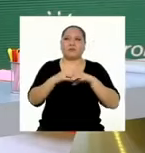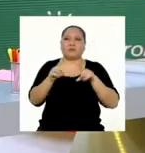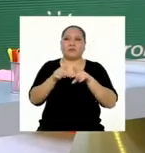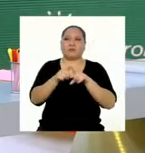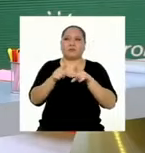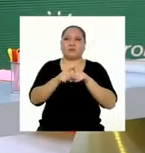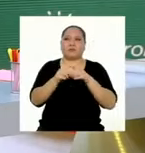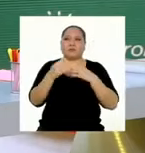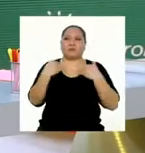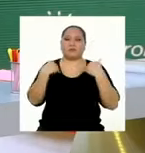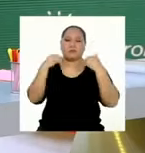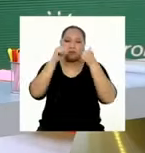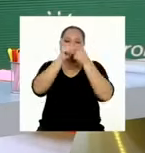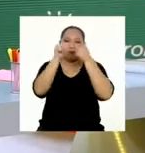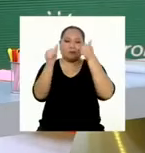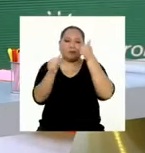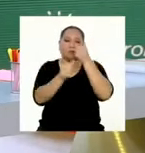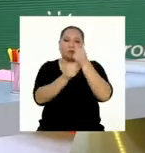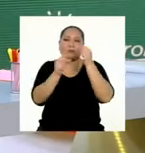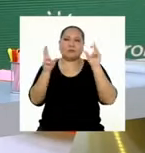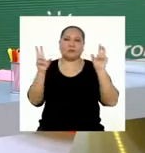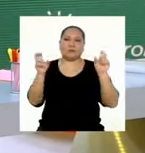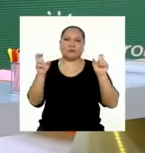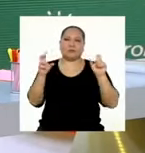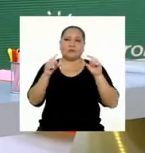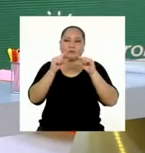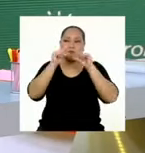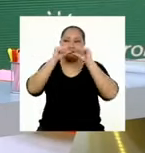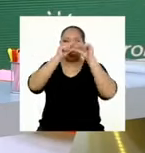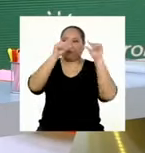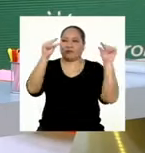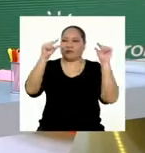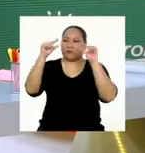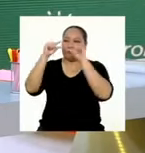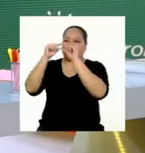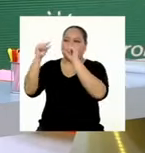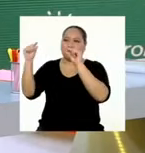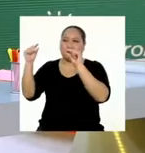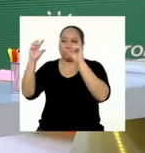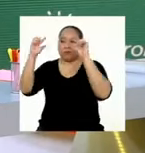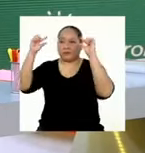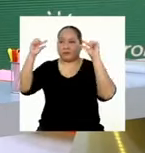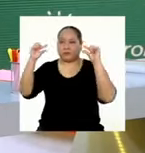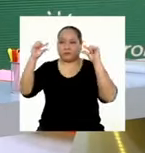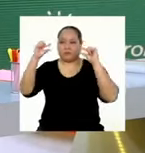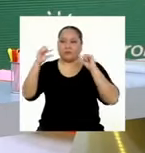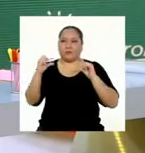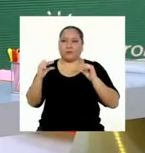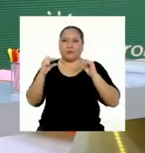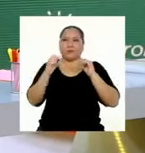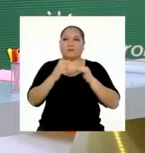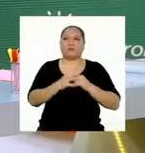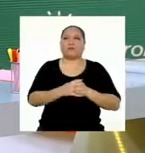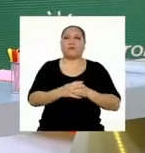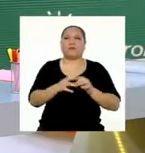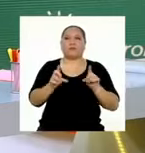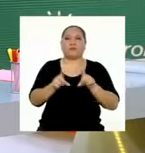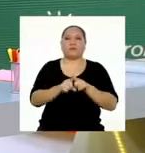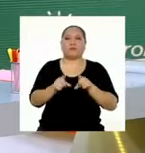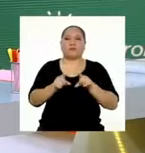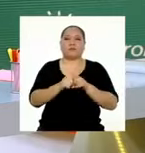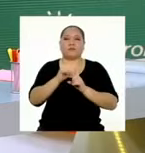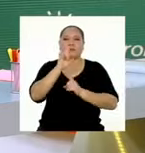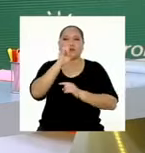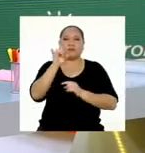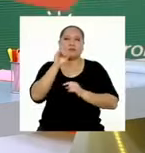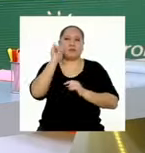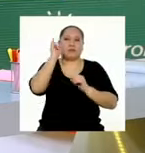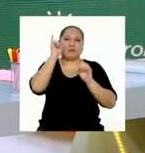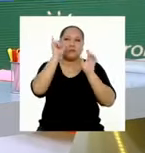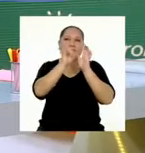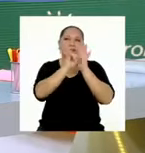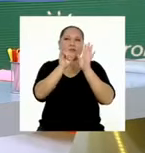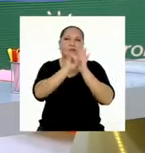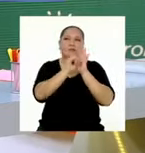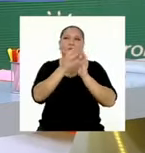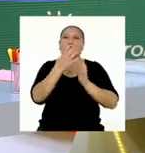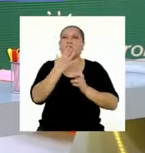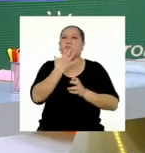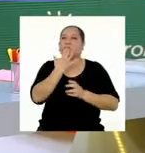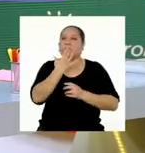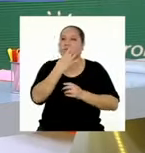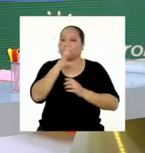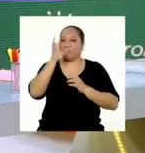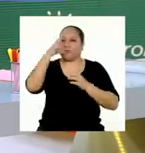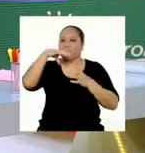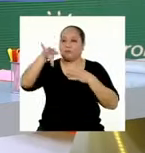También tiene los subtítulos, también destacados, aunque con letra más pequeña. También se han usado imágenes y colores